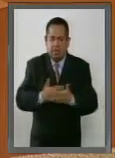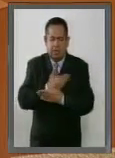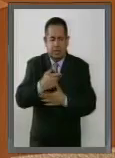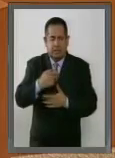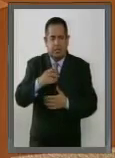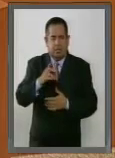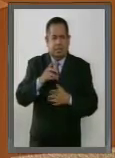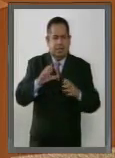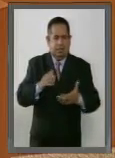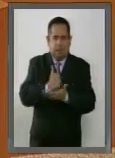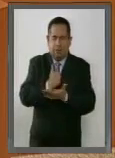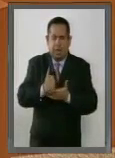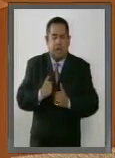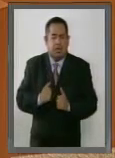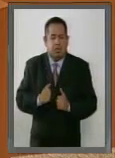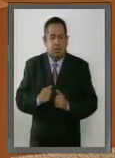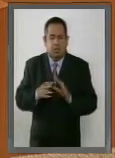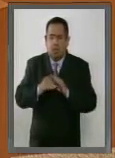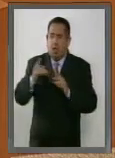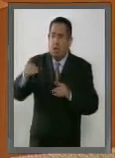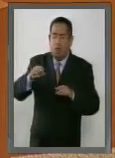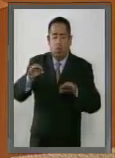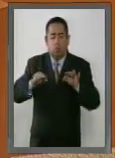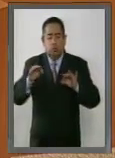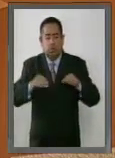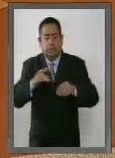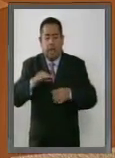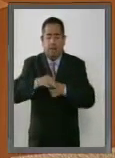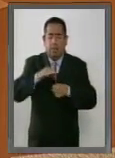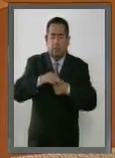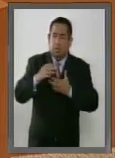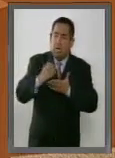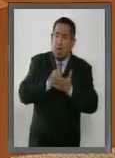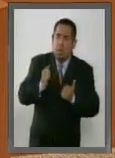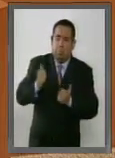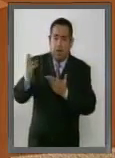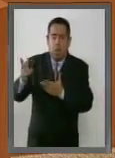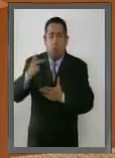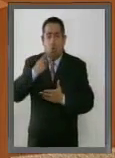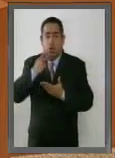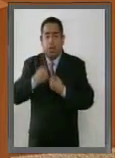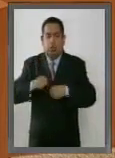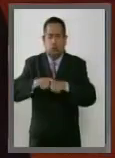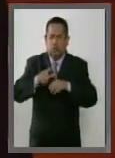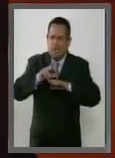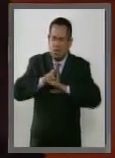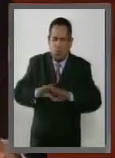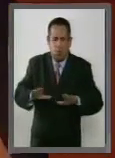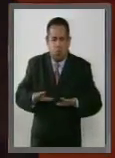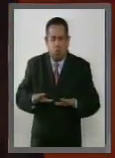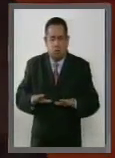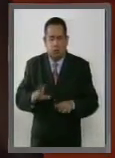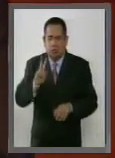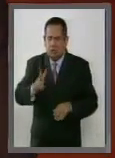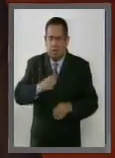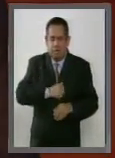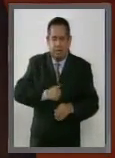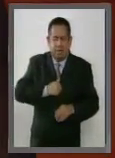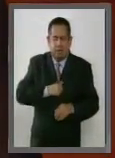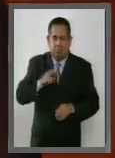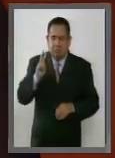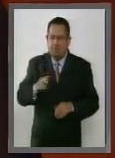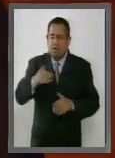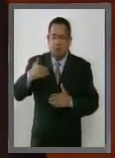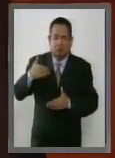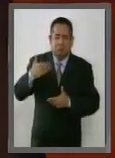dejar de ser una herramienta electoral disfrazada de política social. Lamentablemente así